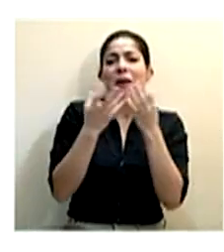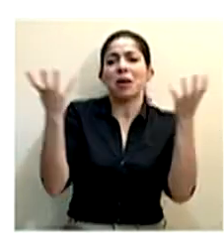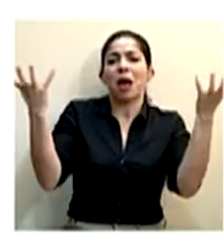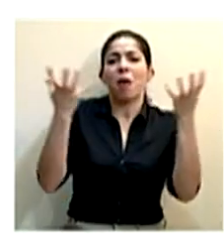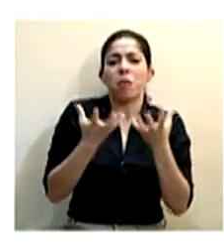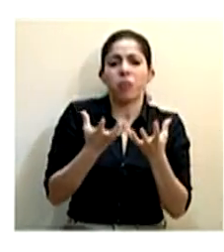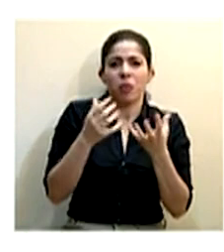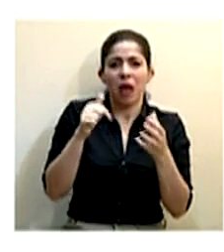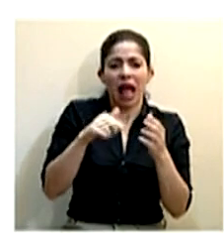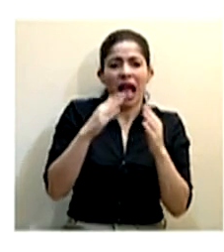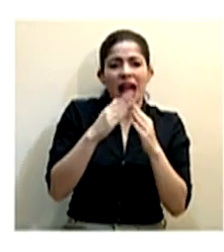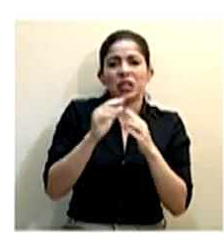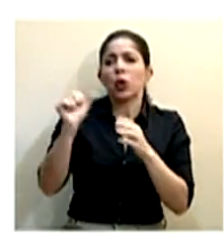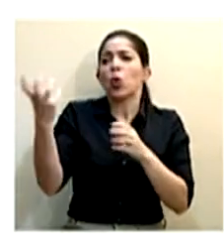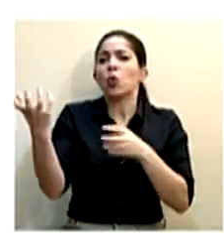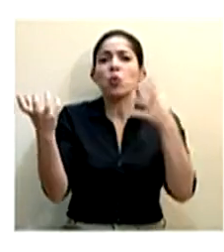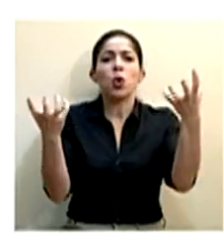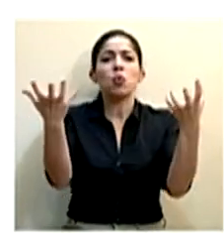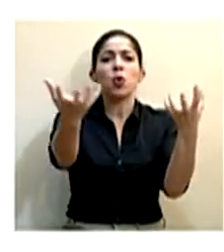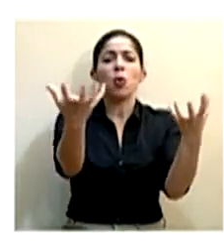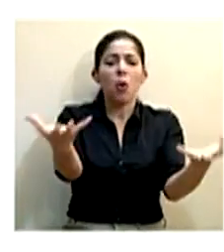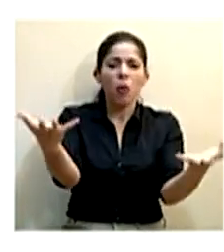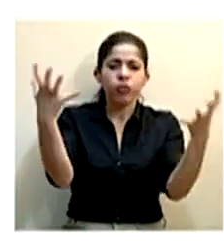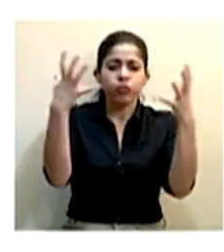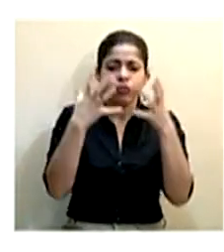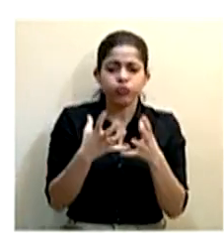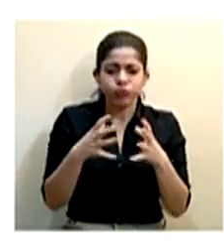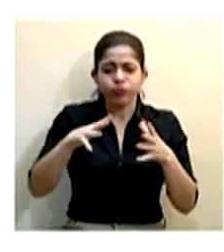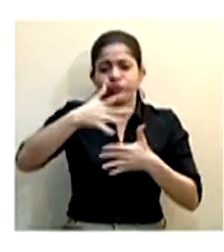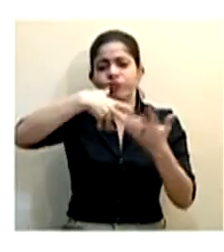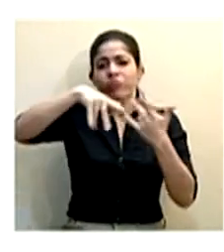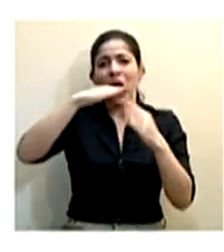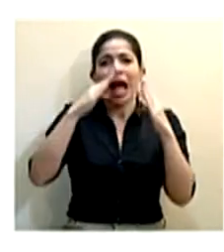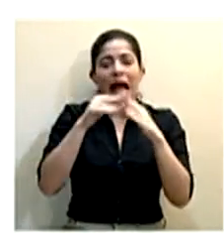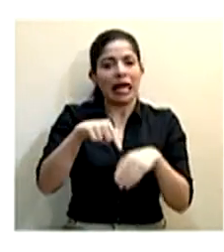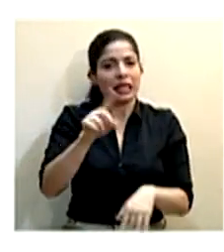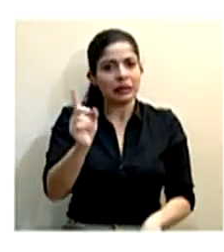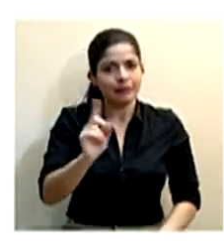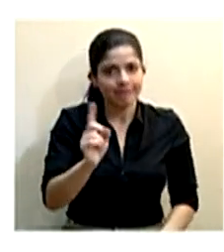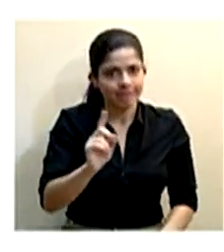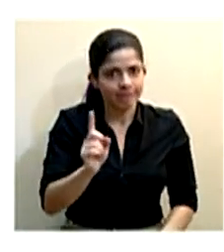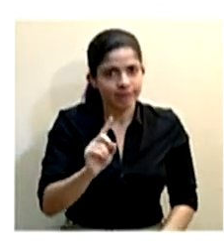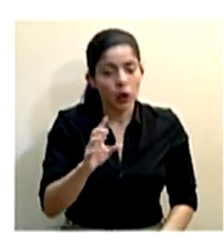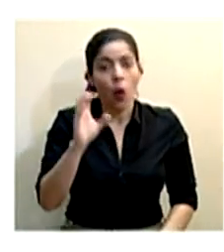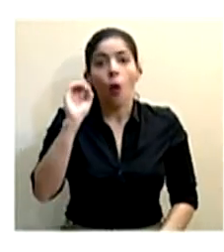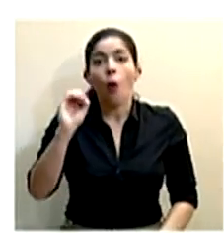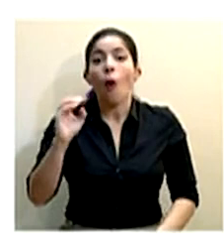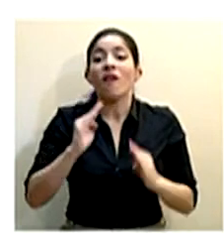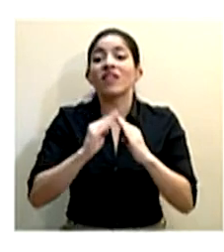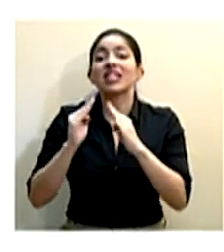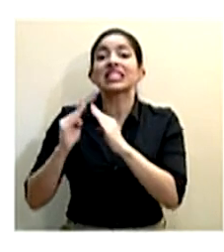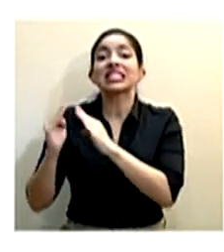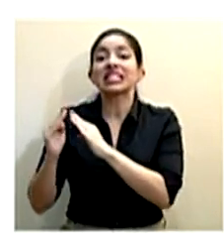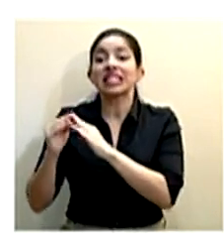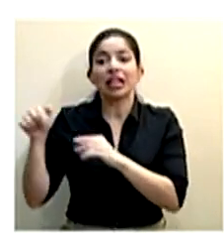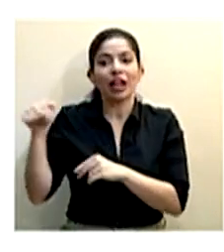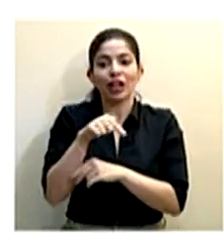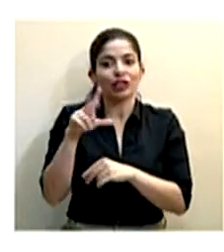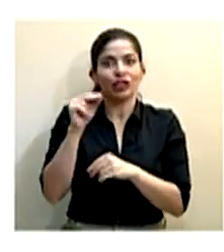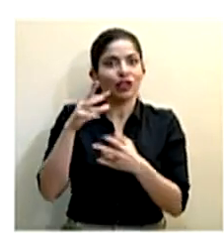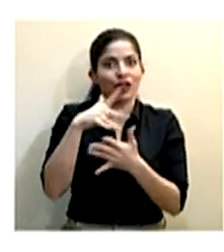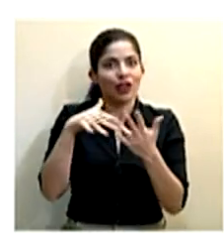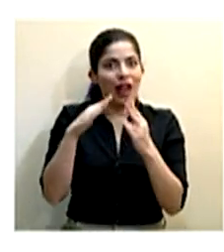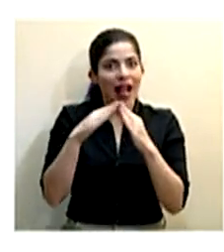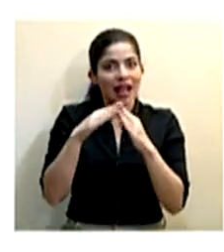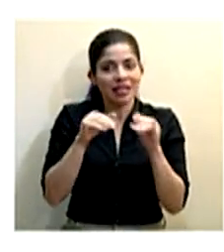en la casa y entonces se hace todo, como decimos nosotros, el alboroto en las casas o incluso entre vecinos que no están conviviendo normalmente